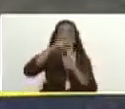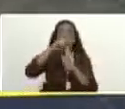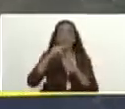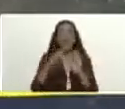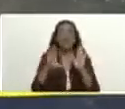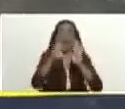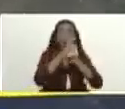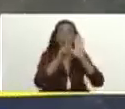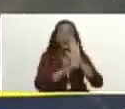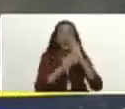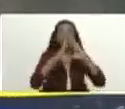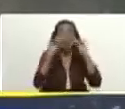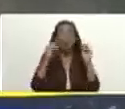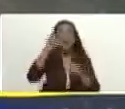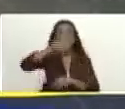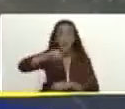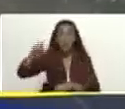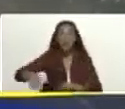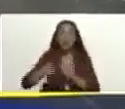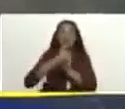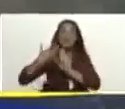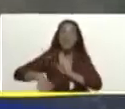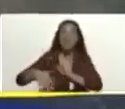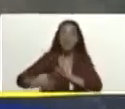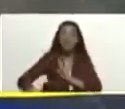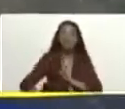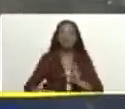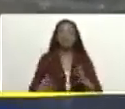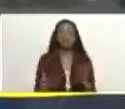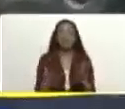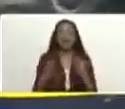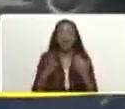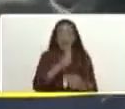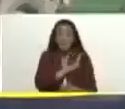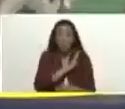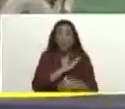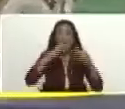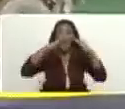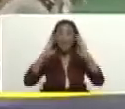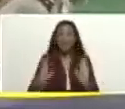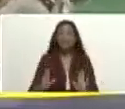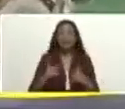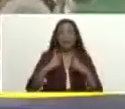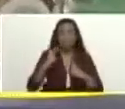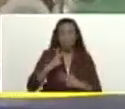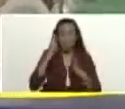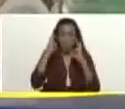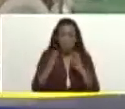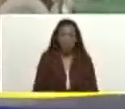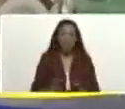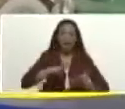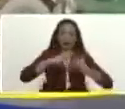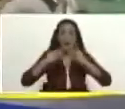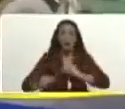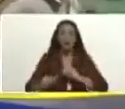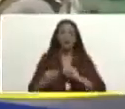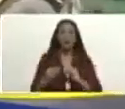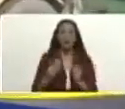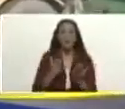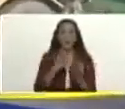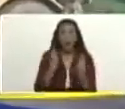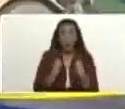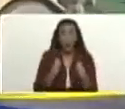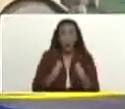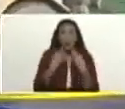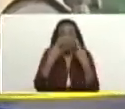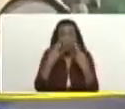que toda persona tiene derecho de tener su vivienda como adecuada